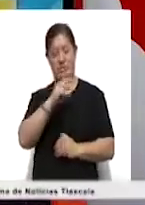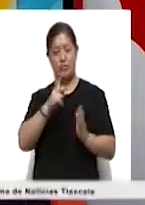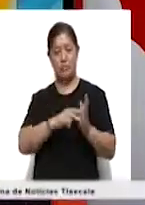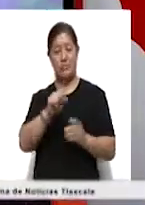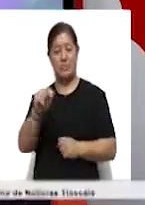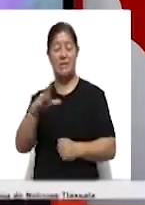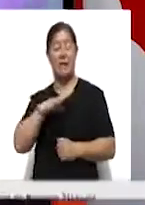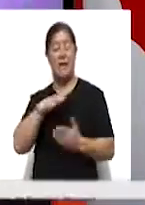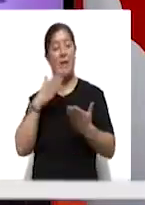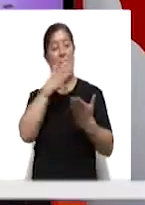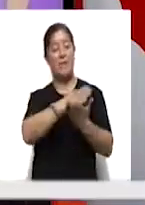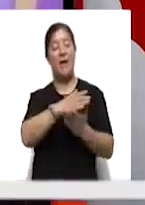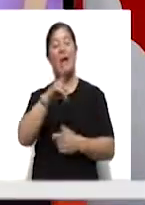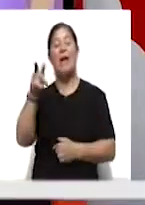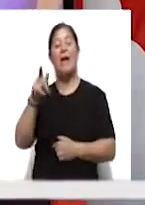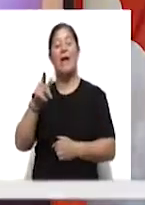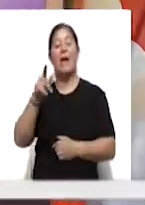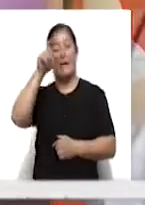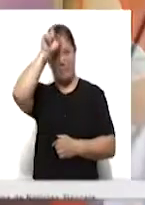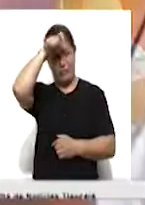evento en Turquía. Conozcamos su historia.